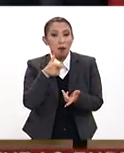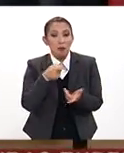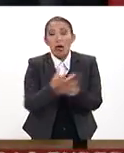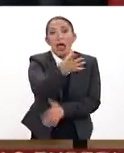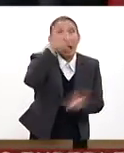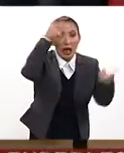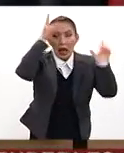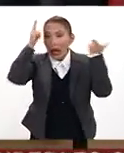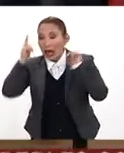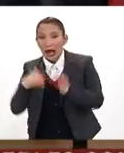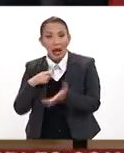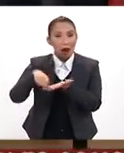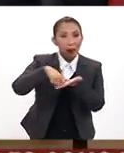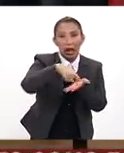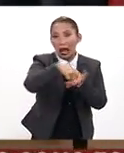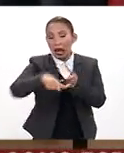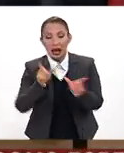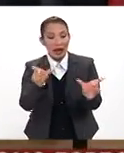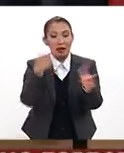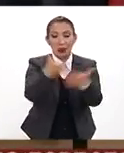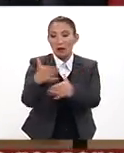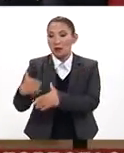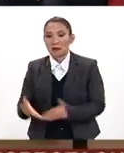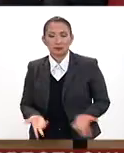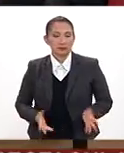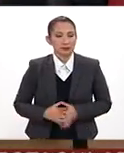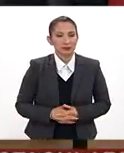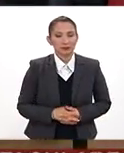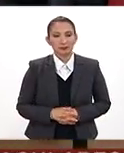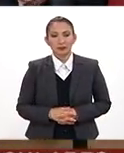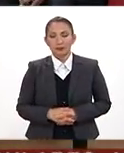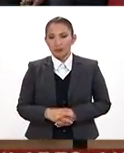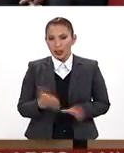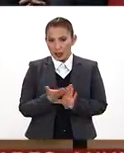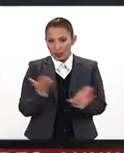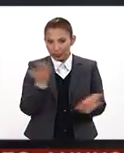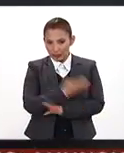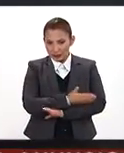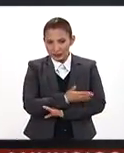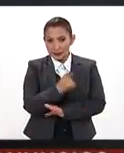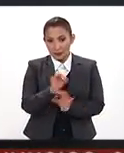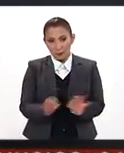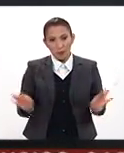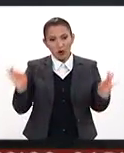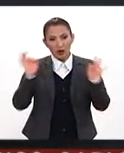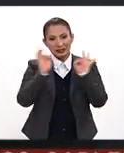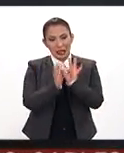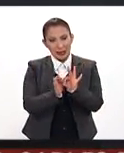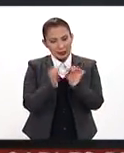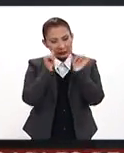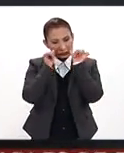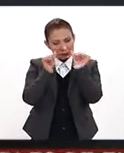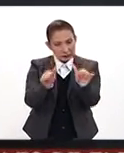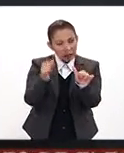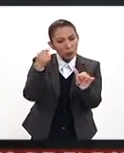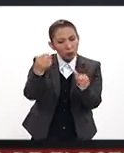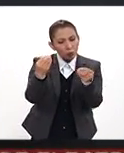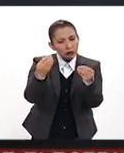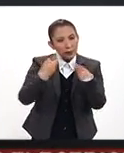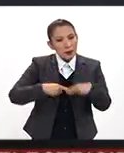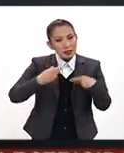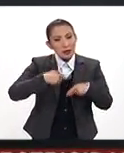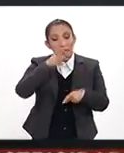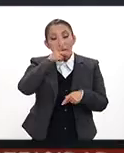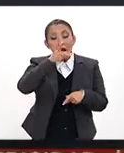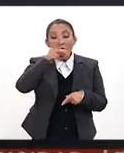desaforado con todas las tarjetas a comprar lo primero que ve? Mira, antes que otra cosa, pues es importante tener en cuenta que para muchas personas